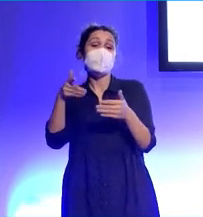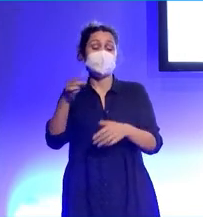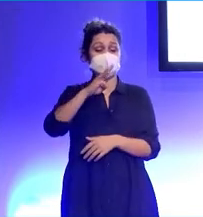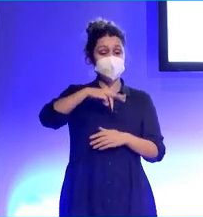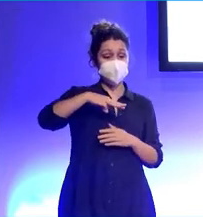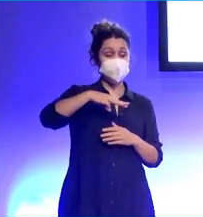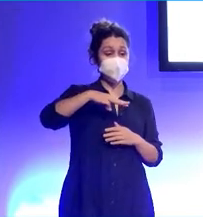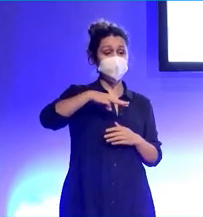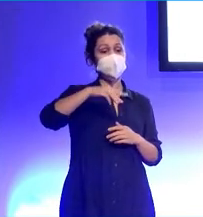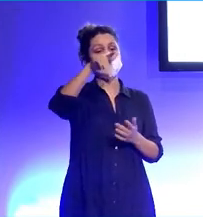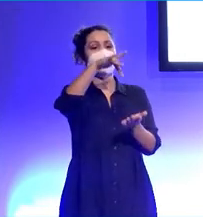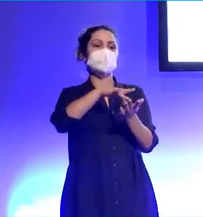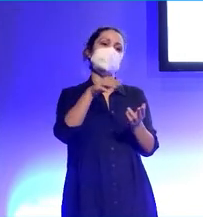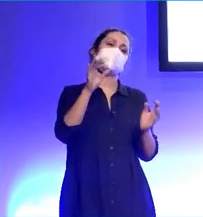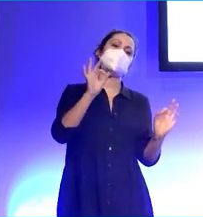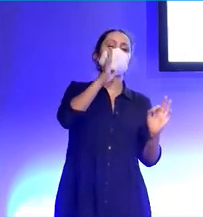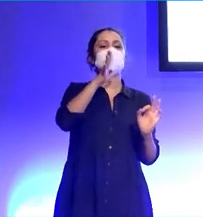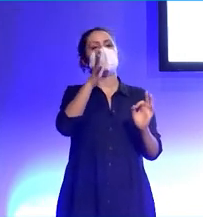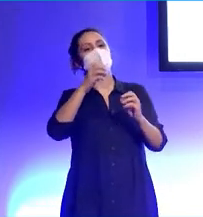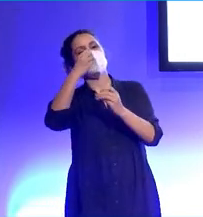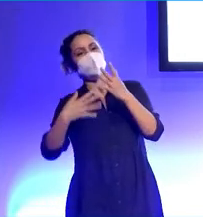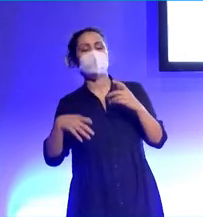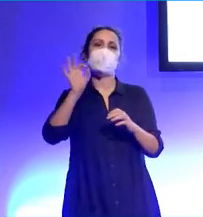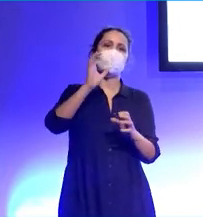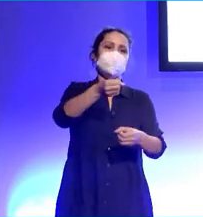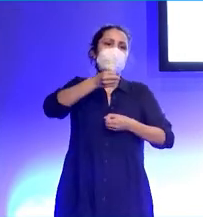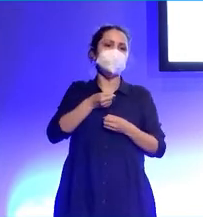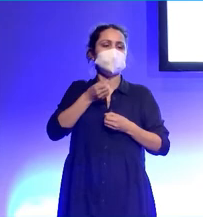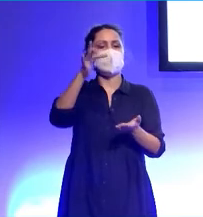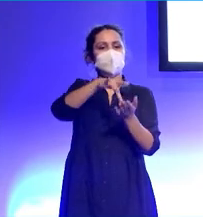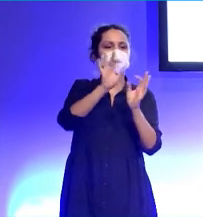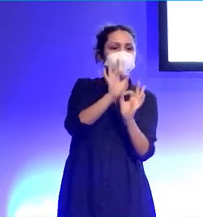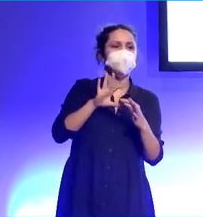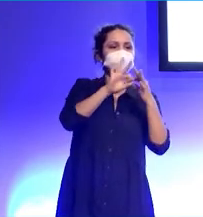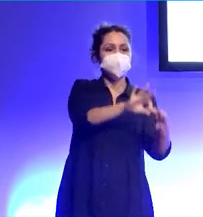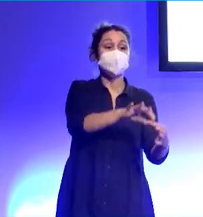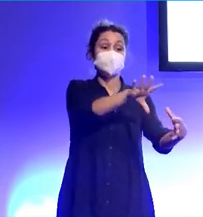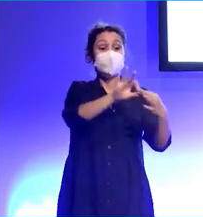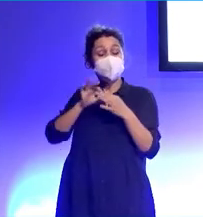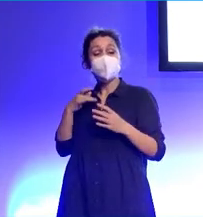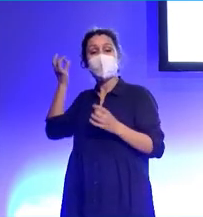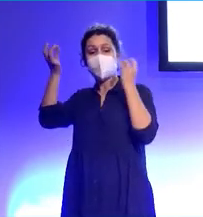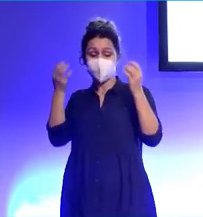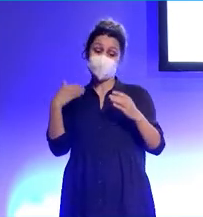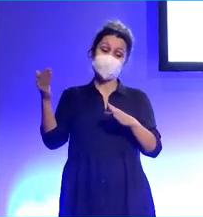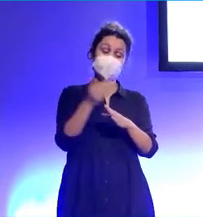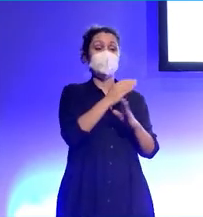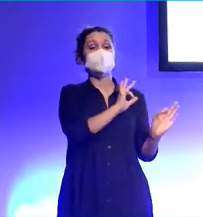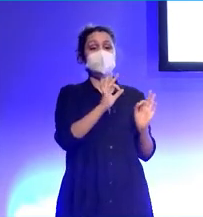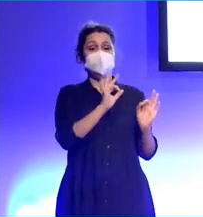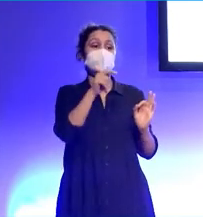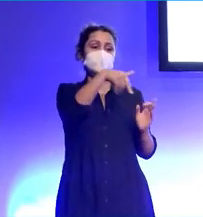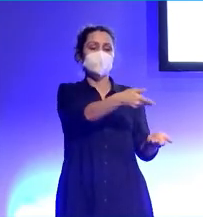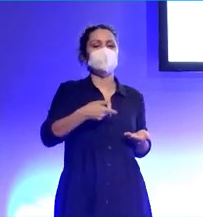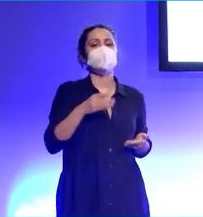meses es el día de no sé qué. O se celebra tal cosa o solo los Oscars o cualquier cosa y está relacionado con mi actividad. Con esa preparación previa se ayuda